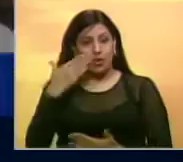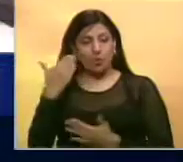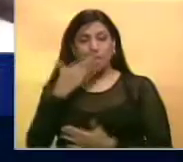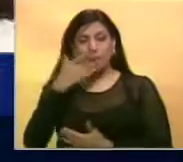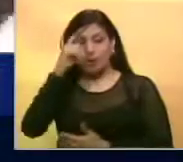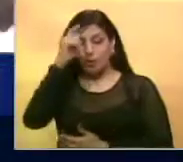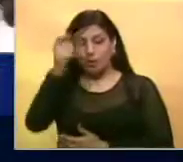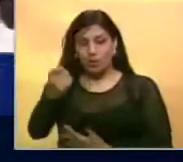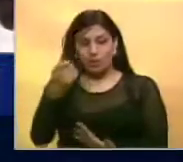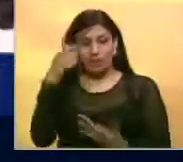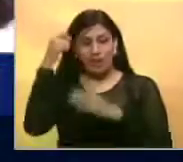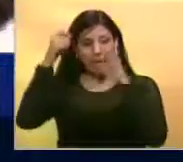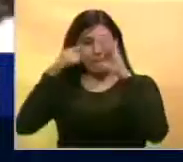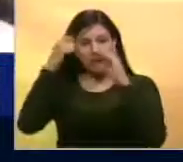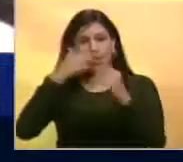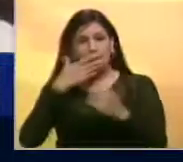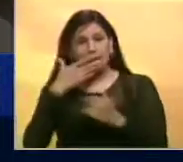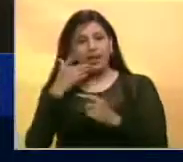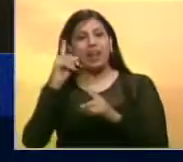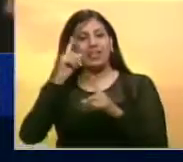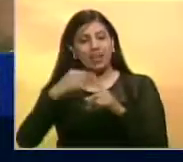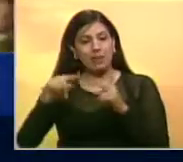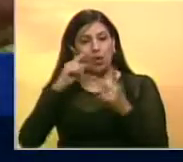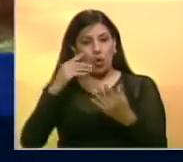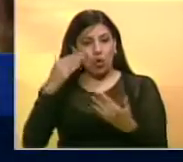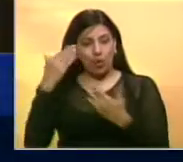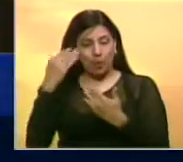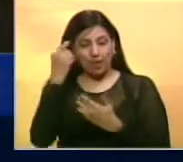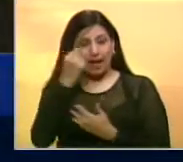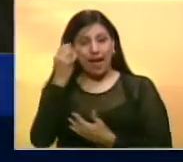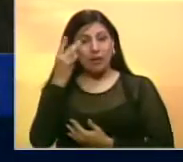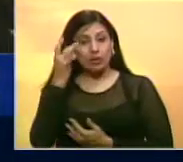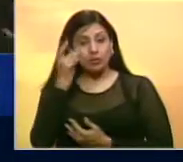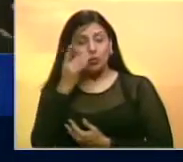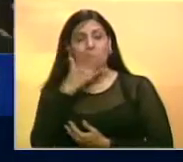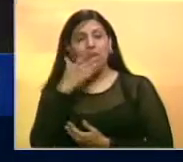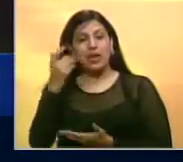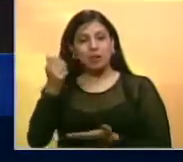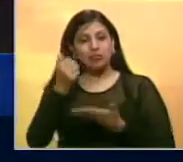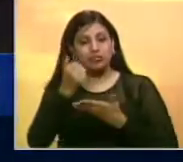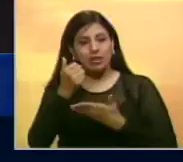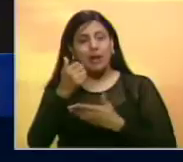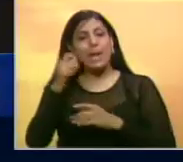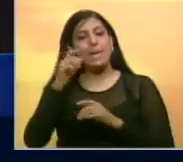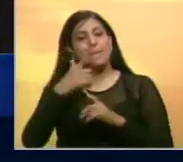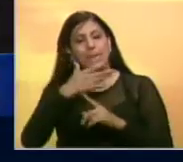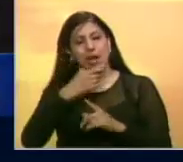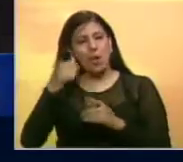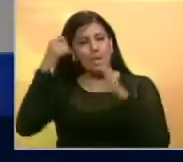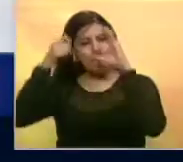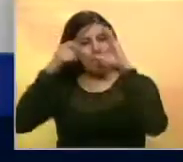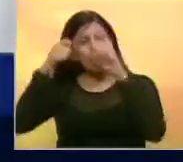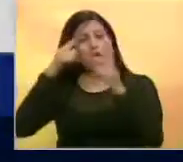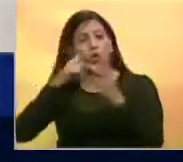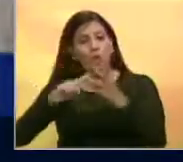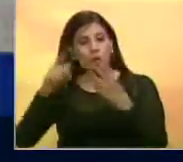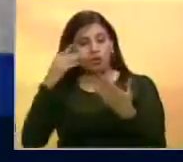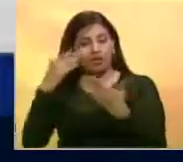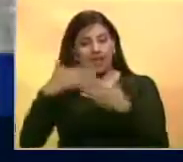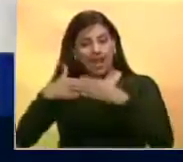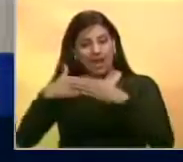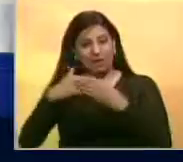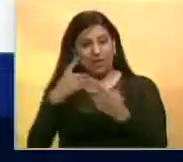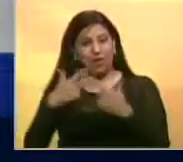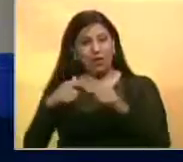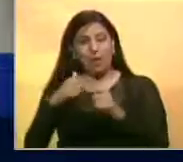reconocido por su papel en Black Mask así como Michael Fashbender consiguió alzarse con otro de los premios por Steve Jobs y su compañera de reparto